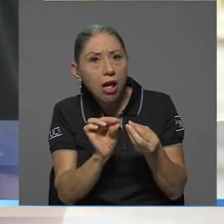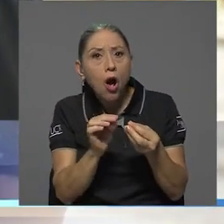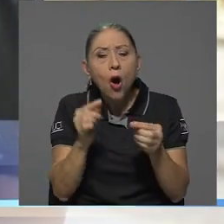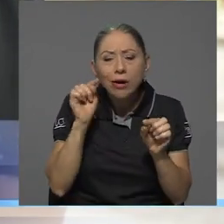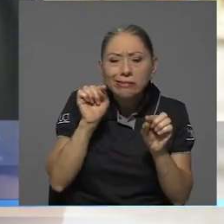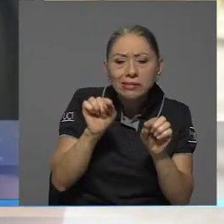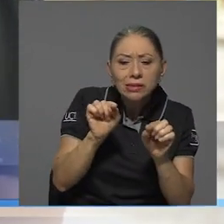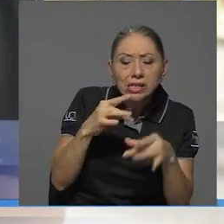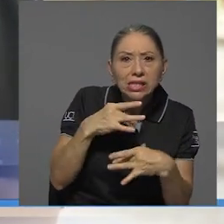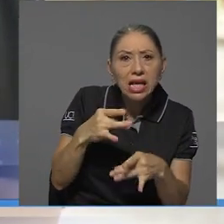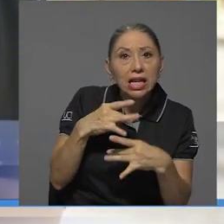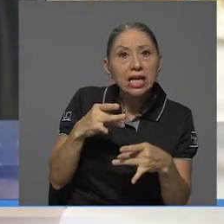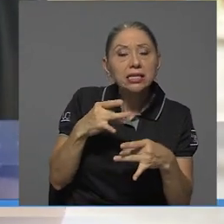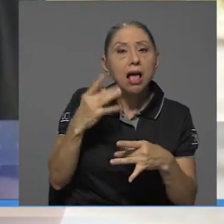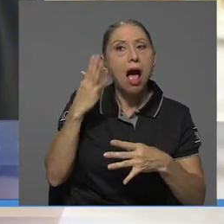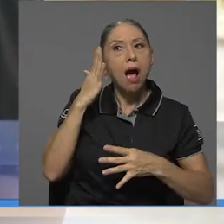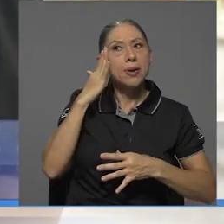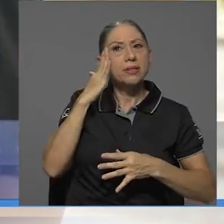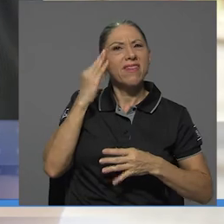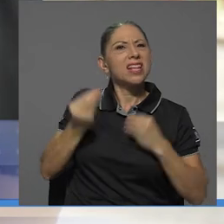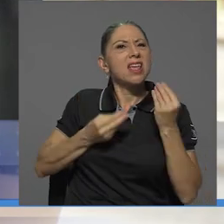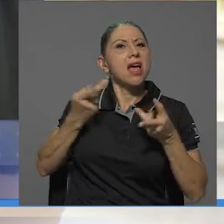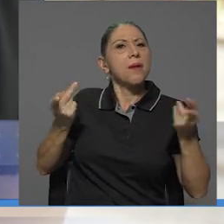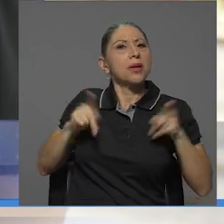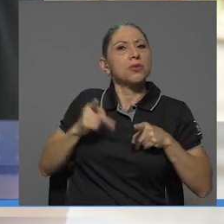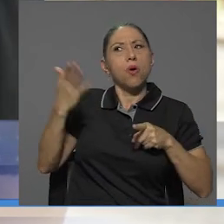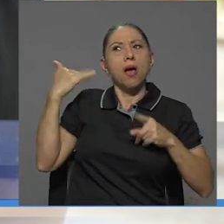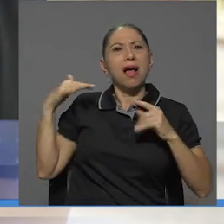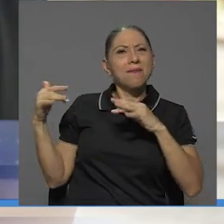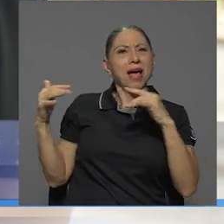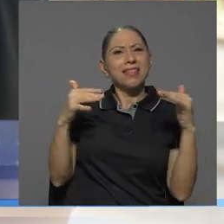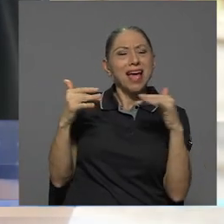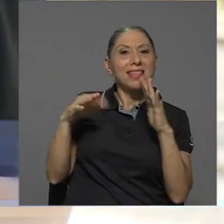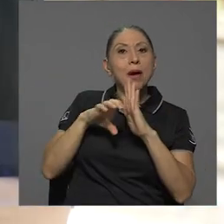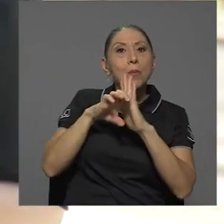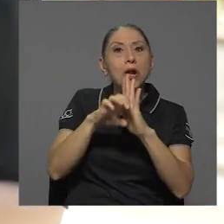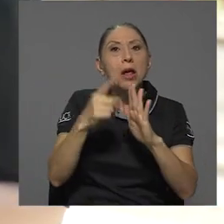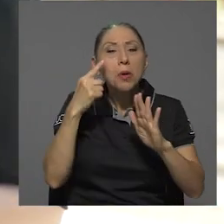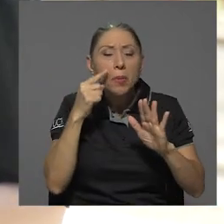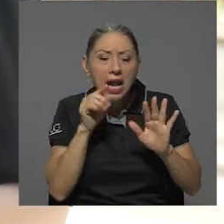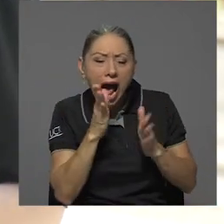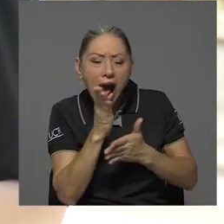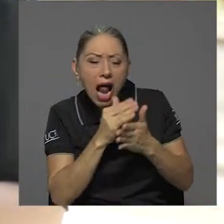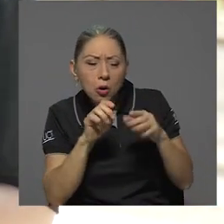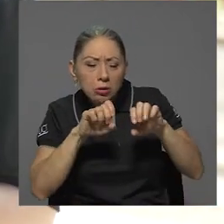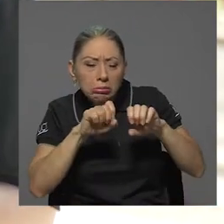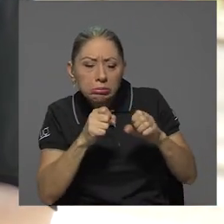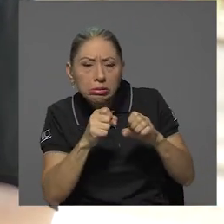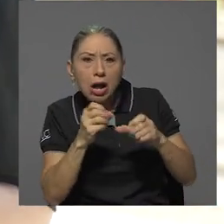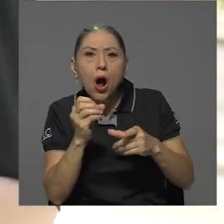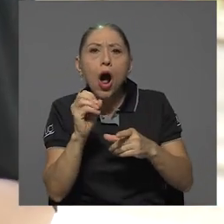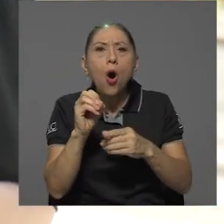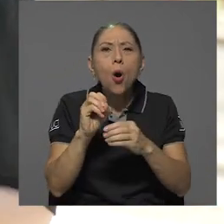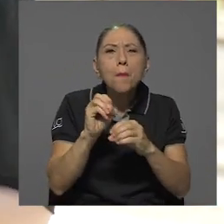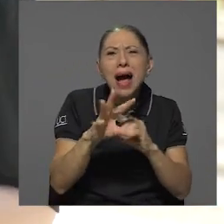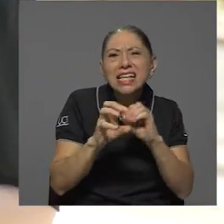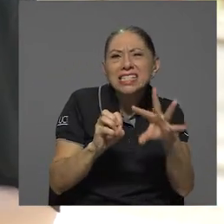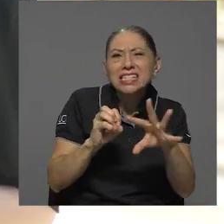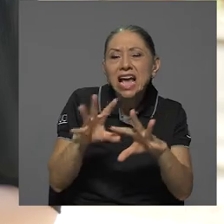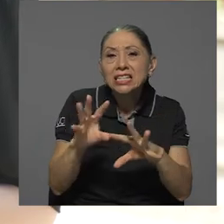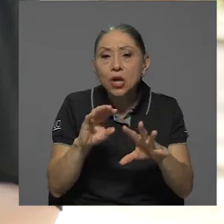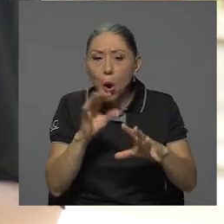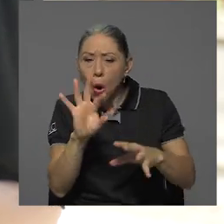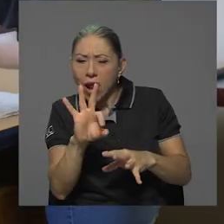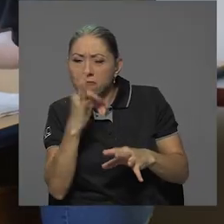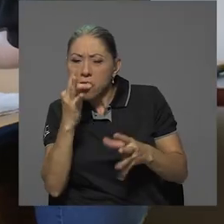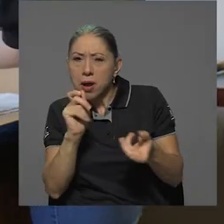que tengan que ver en relación con la batalla propiamente, de verdad, como grietas, algunas manchas o algunas deformaciones que